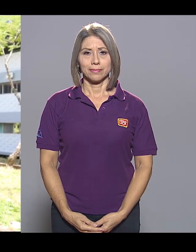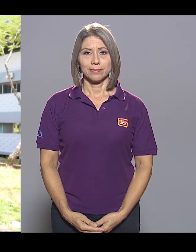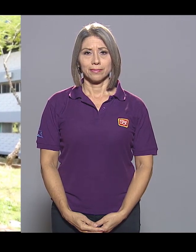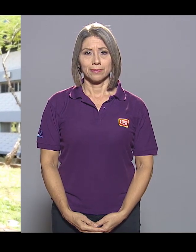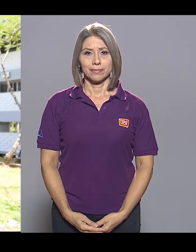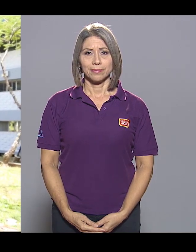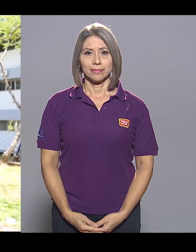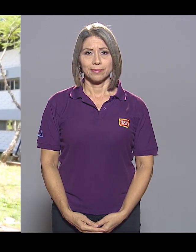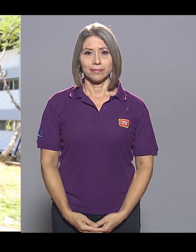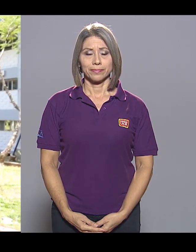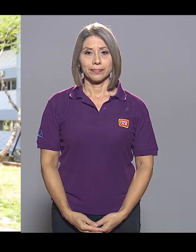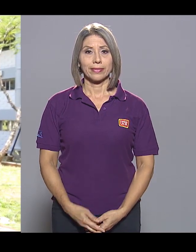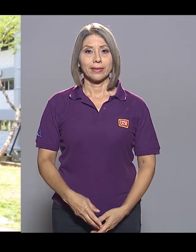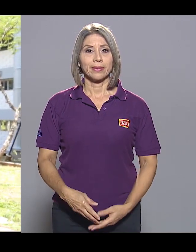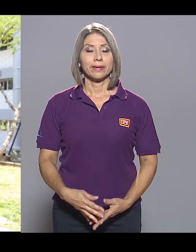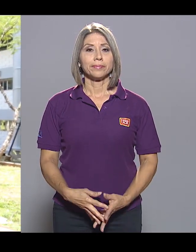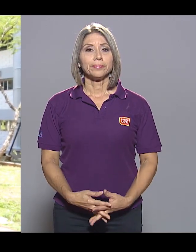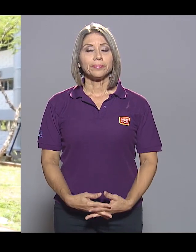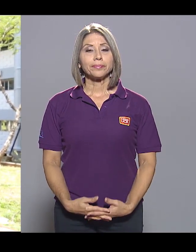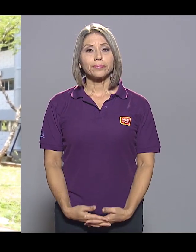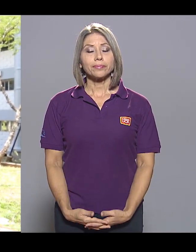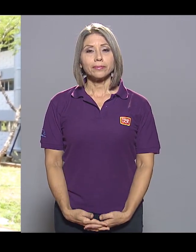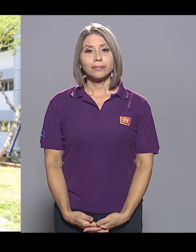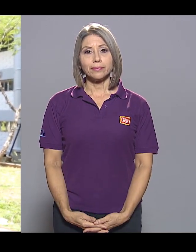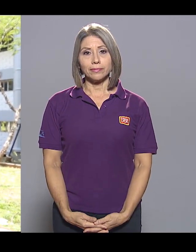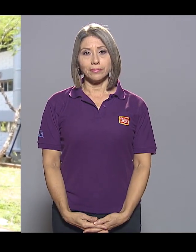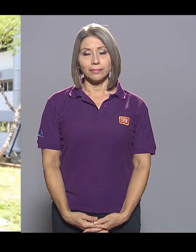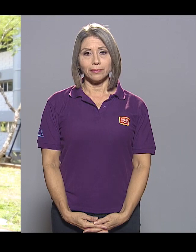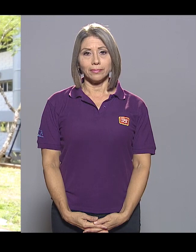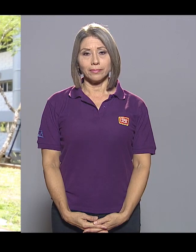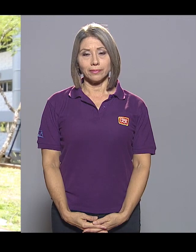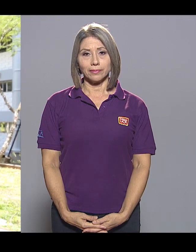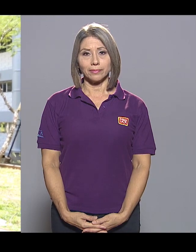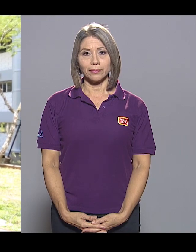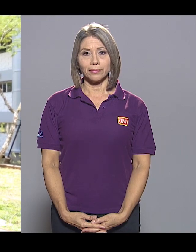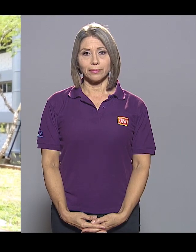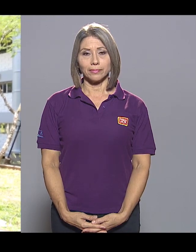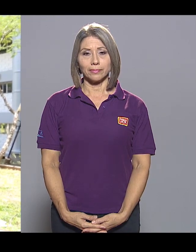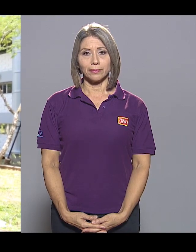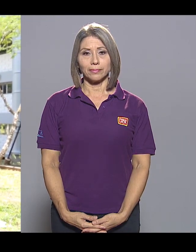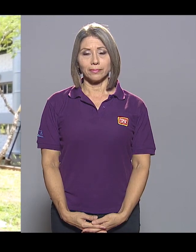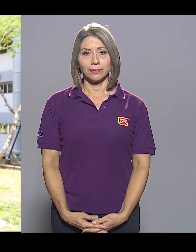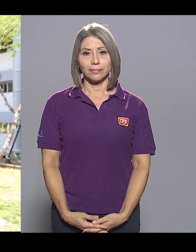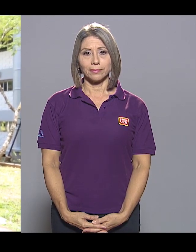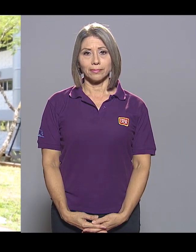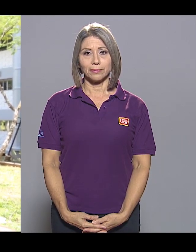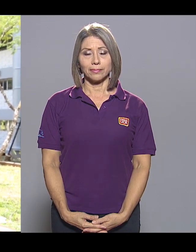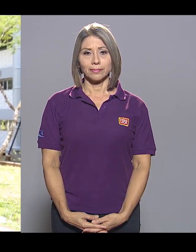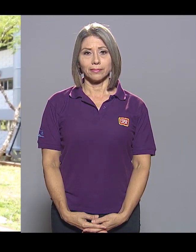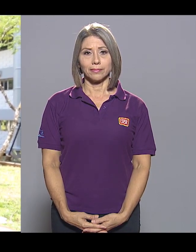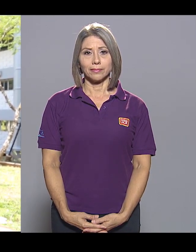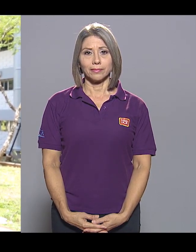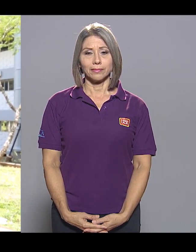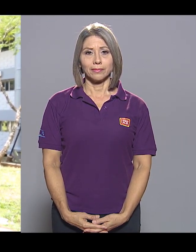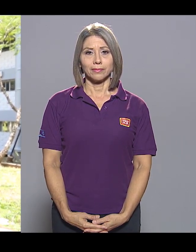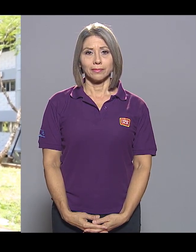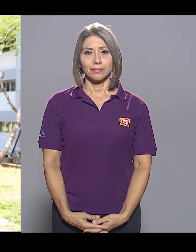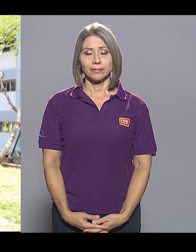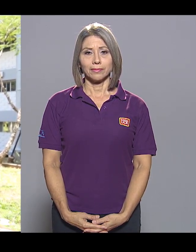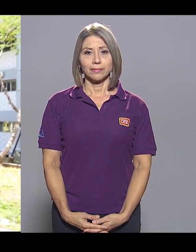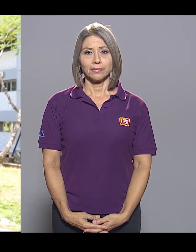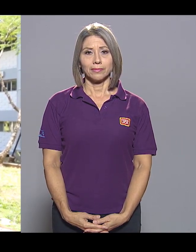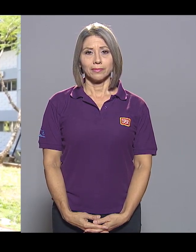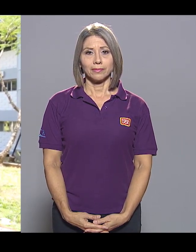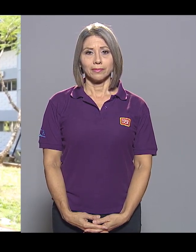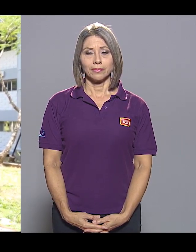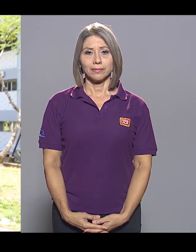Les recomiendo a las mujeres sordas que aprendan defensa personal. Es muy importante para conservar sus vidas